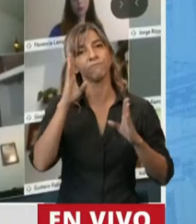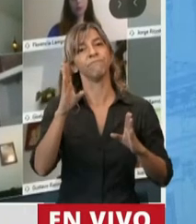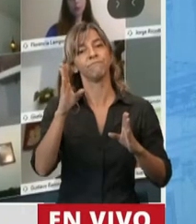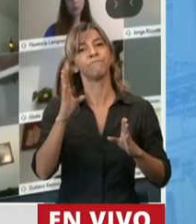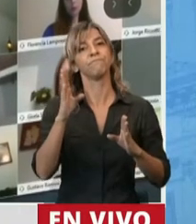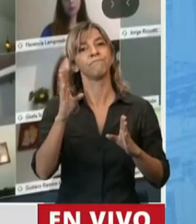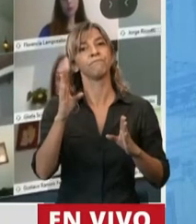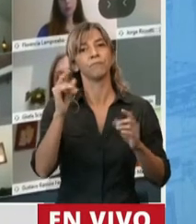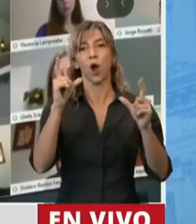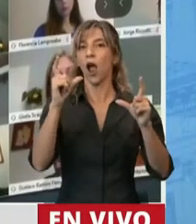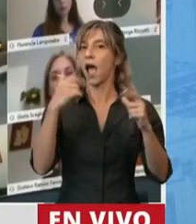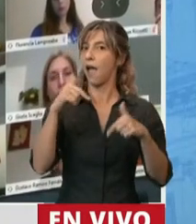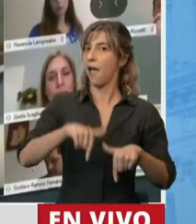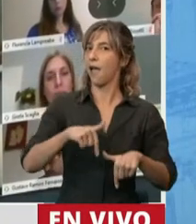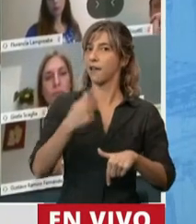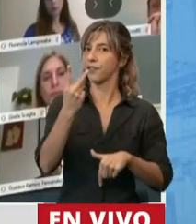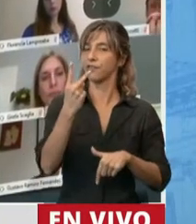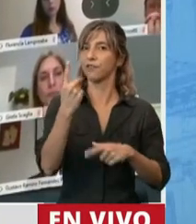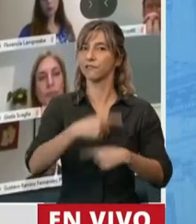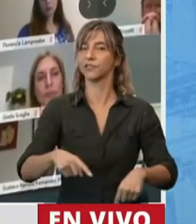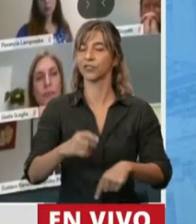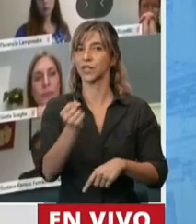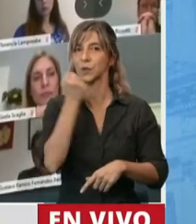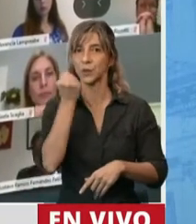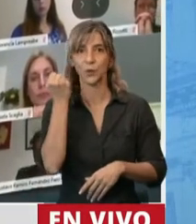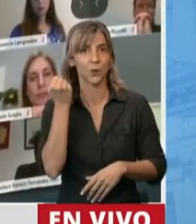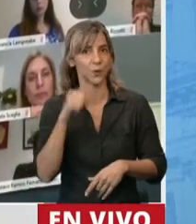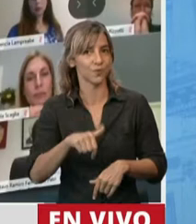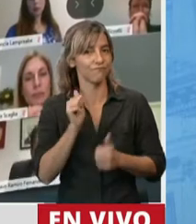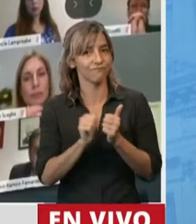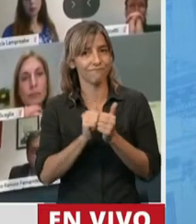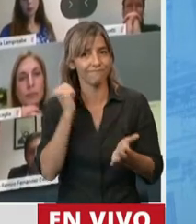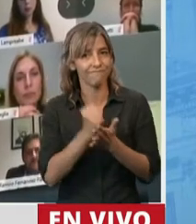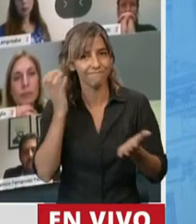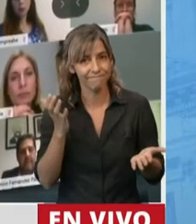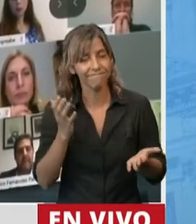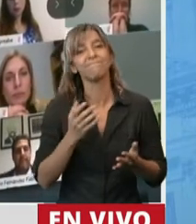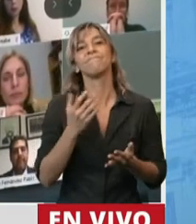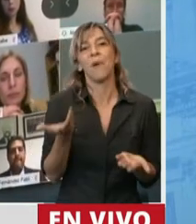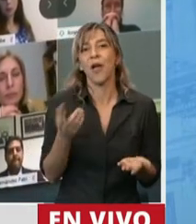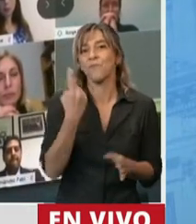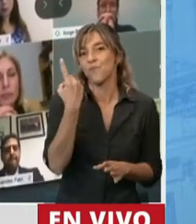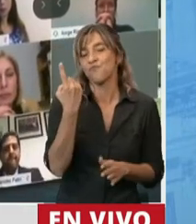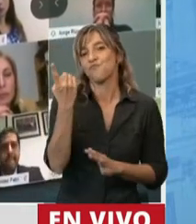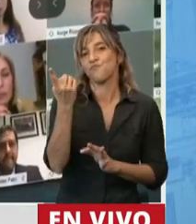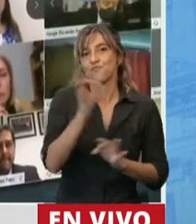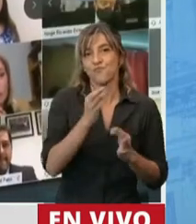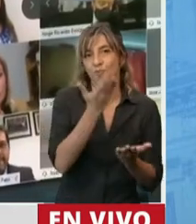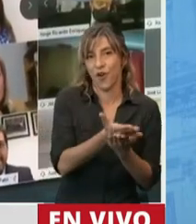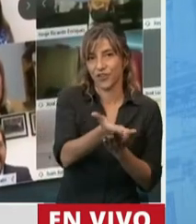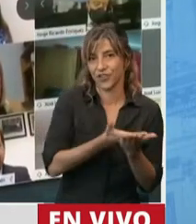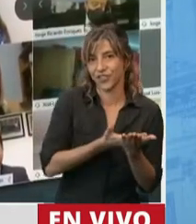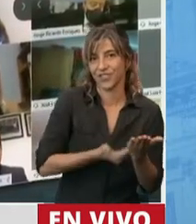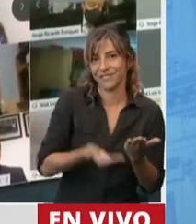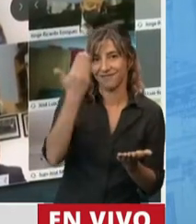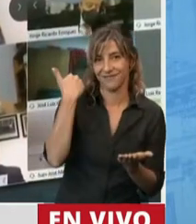ocurriendo en esta Cámara, quizás sin que nos demos cuenta. En el proyecto de ley que aprobamos anteriormente